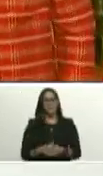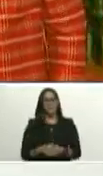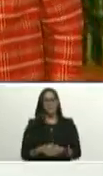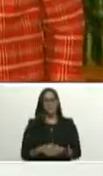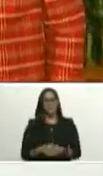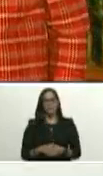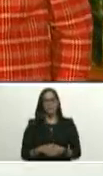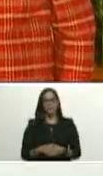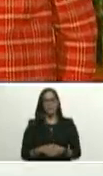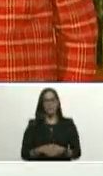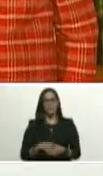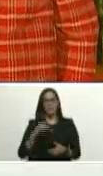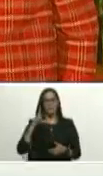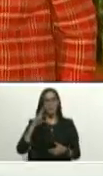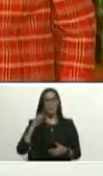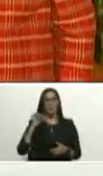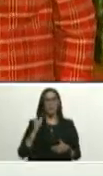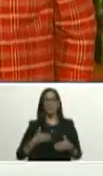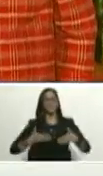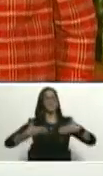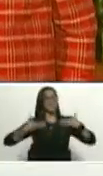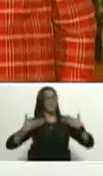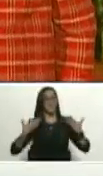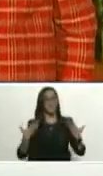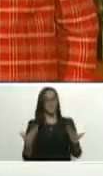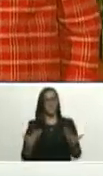Ernesto Luna inspirado vale